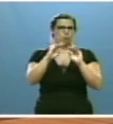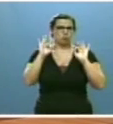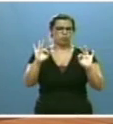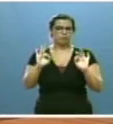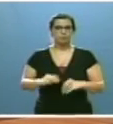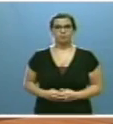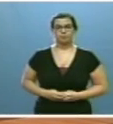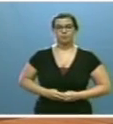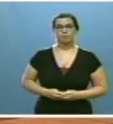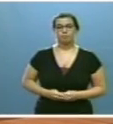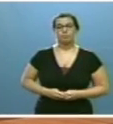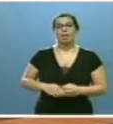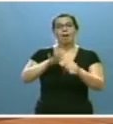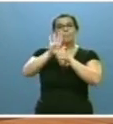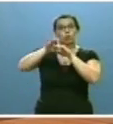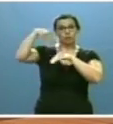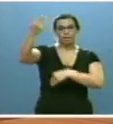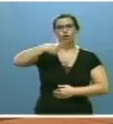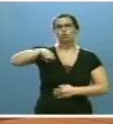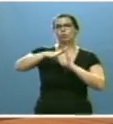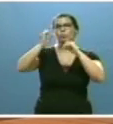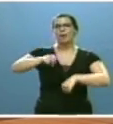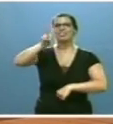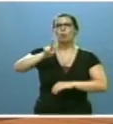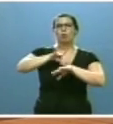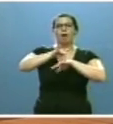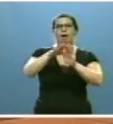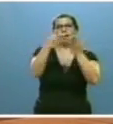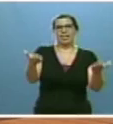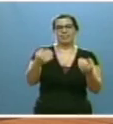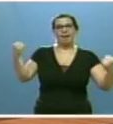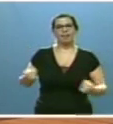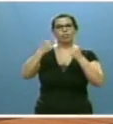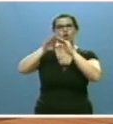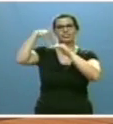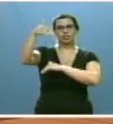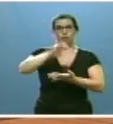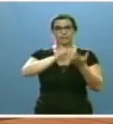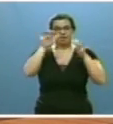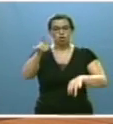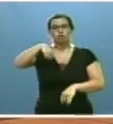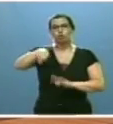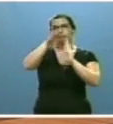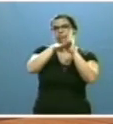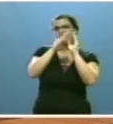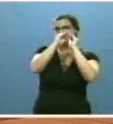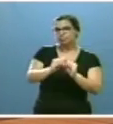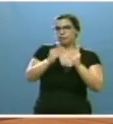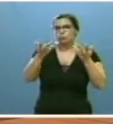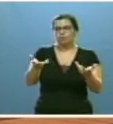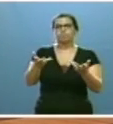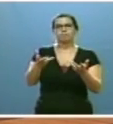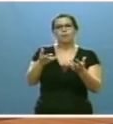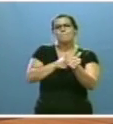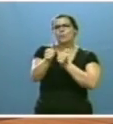En el ámbito externo aprobaremos la segunda Agenda de Acción Exterior de Castilla y León, donde definiremos, entre otras, nuestras